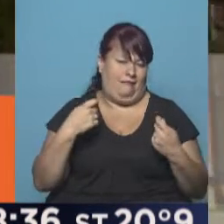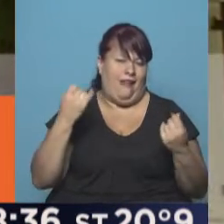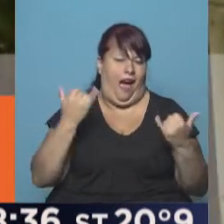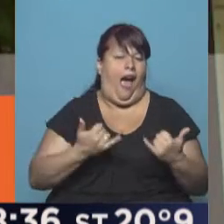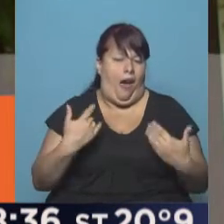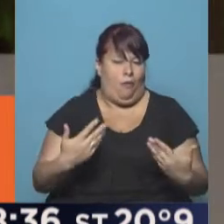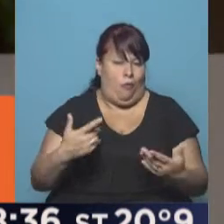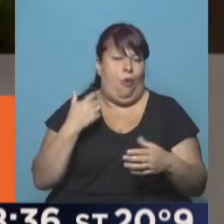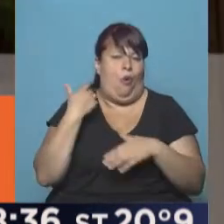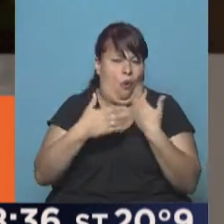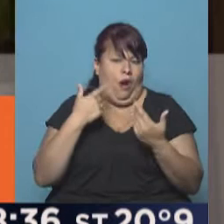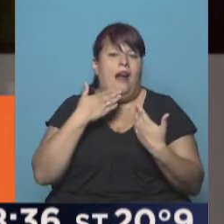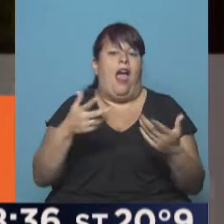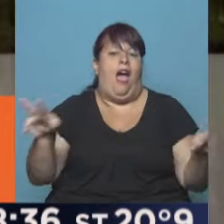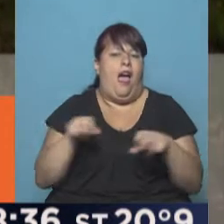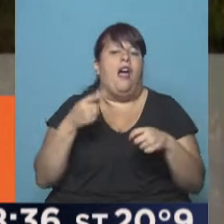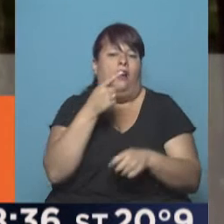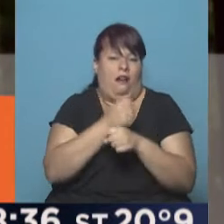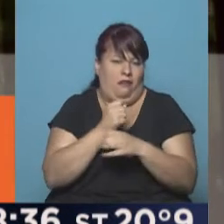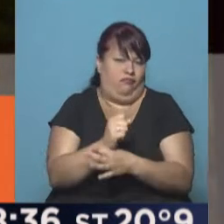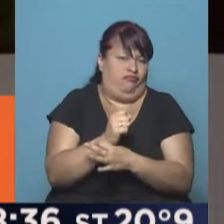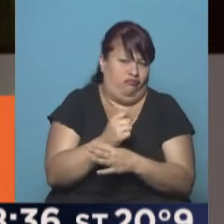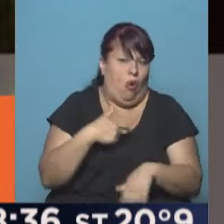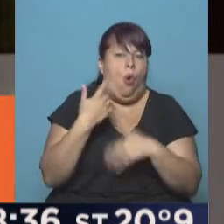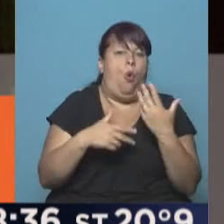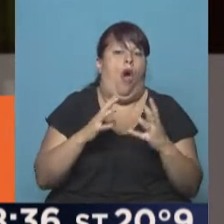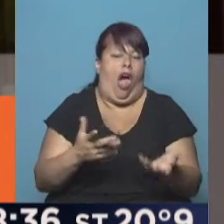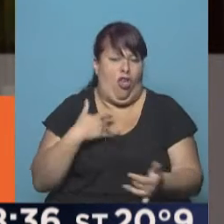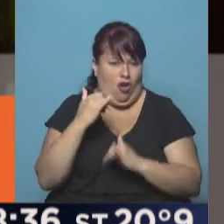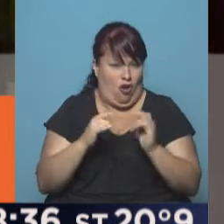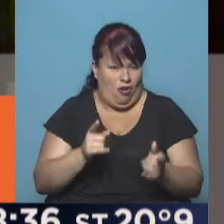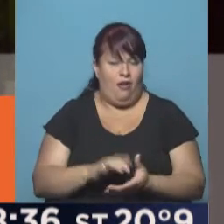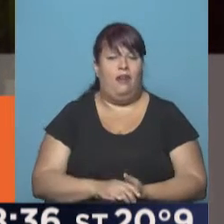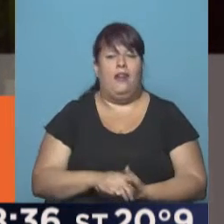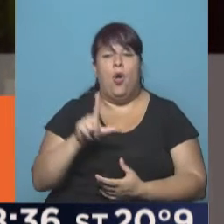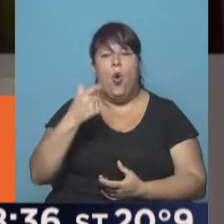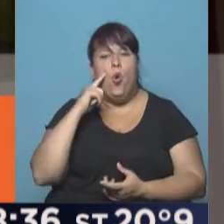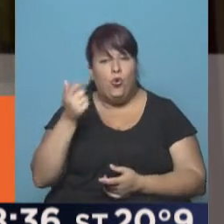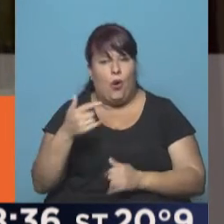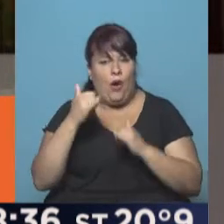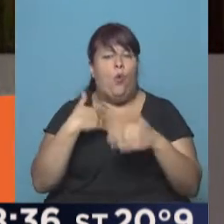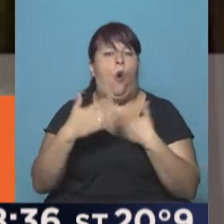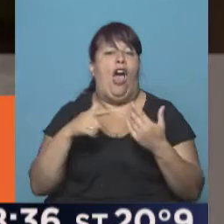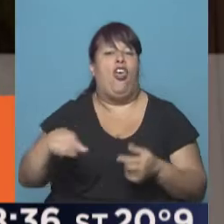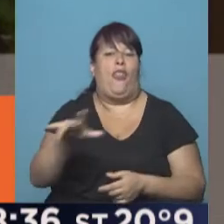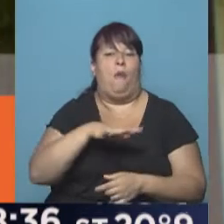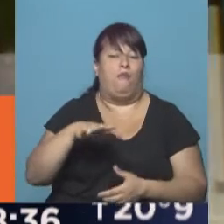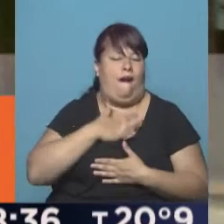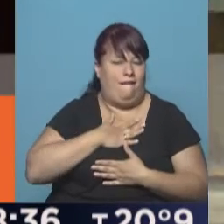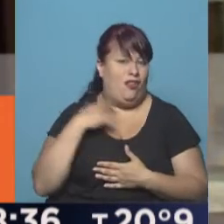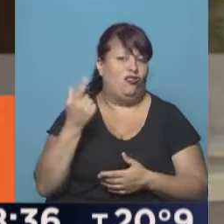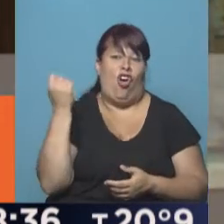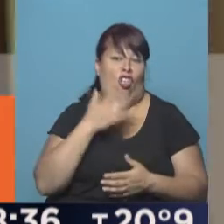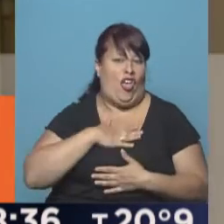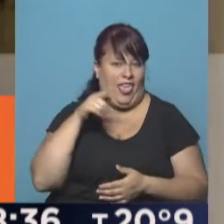cierto, en muy buena ley, con todo su talento, siendo, como decía muy bien Lucía, el jugador del pueblo, el jugador que